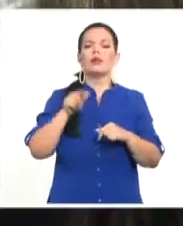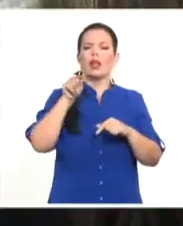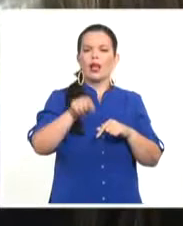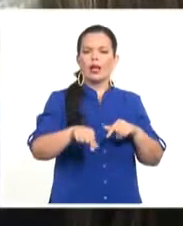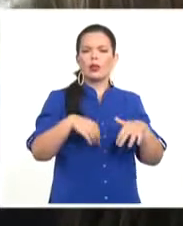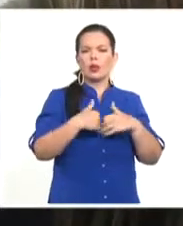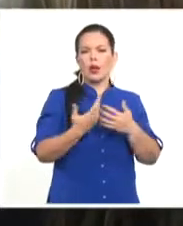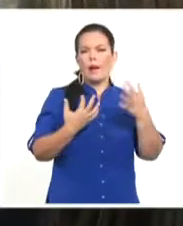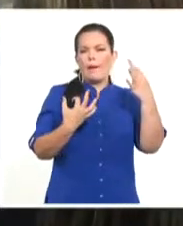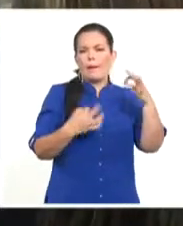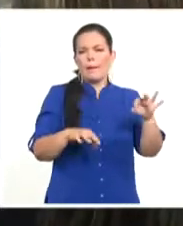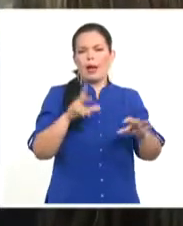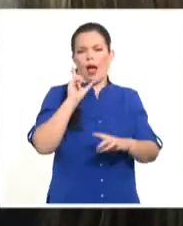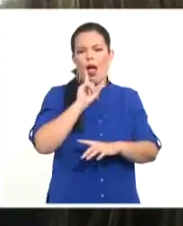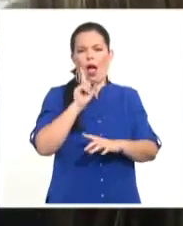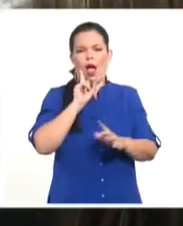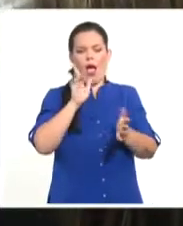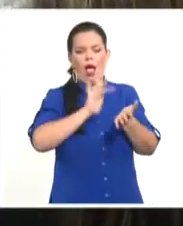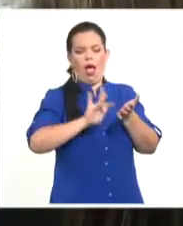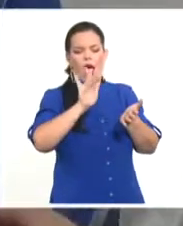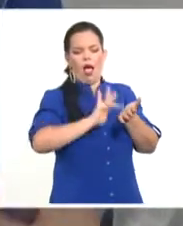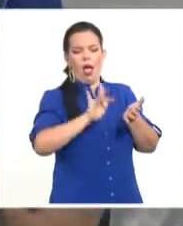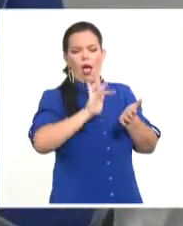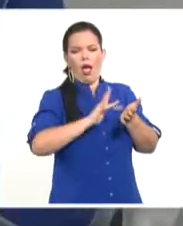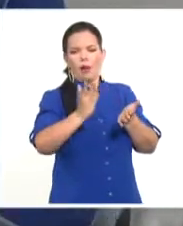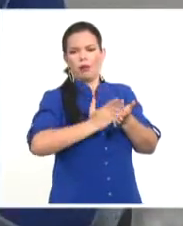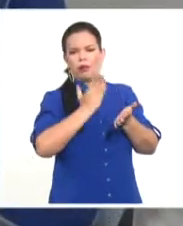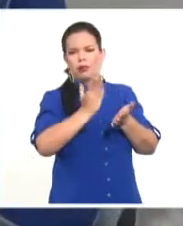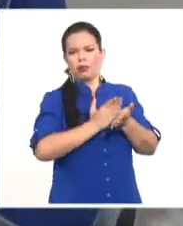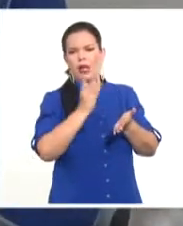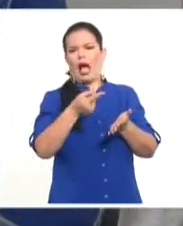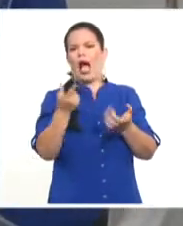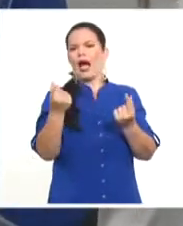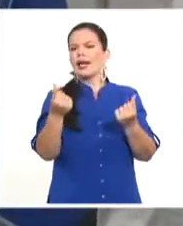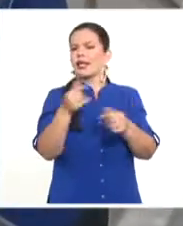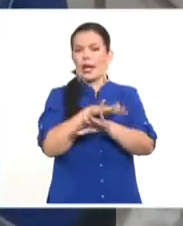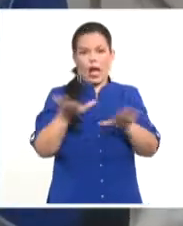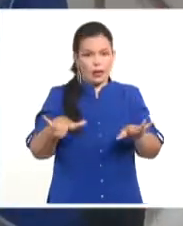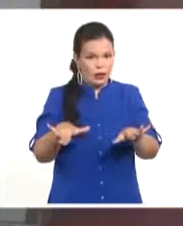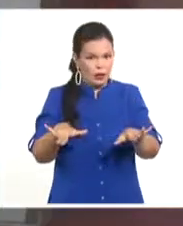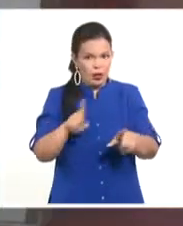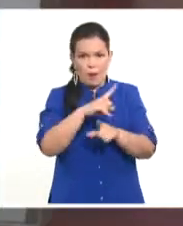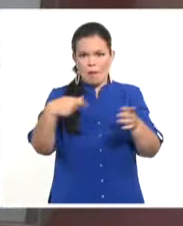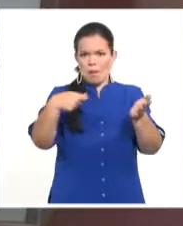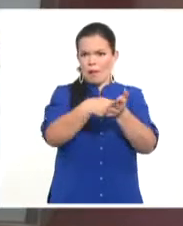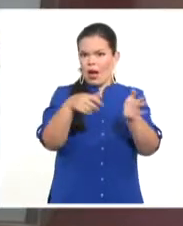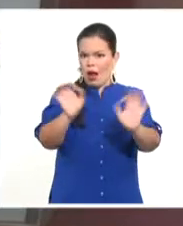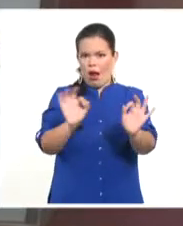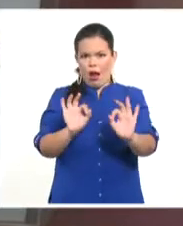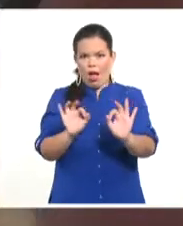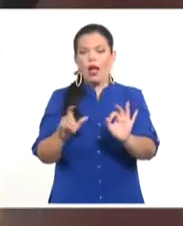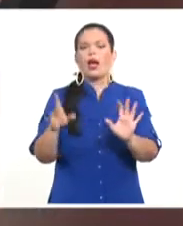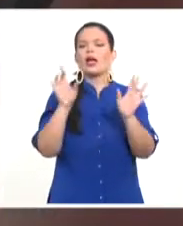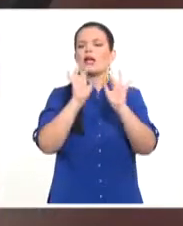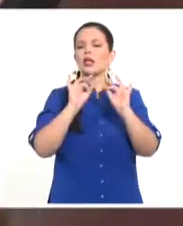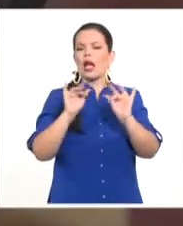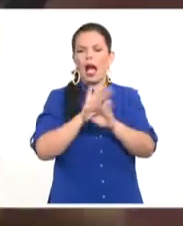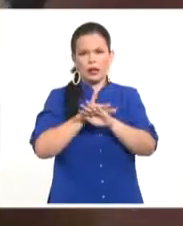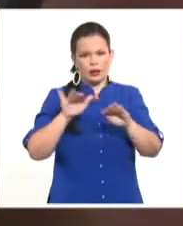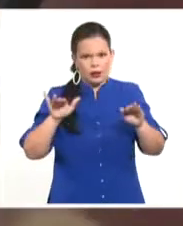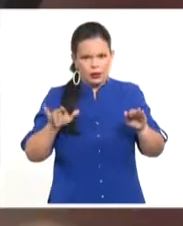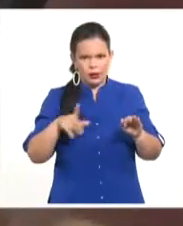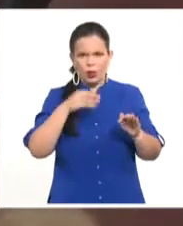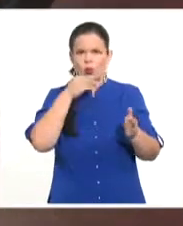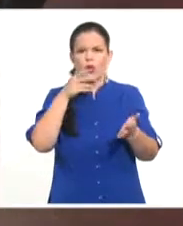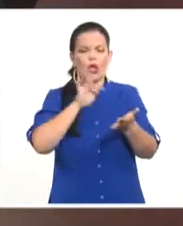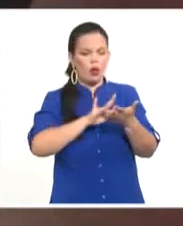Texa, a las cuales se puede acceder de forma gratuita. No pierda la oportunidad de promocionar y ampliar el alcance y visibilidad de su empresa